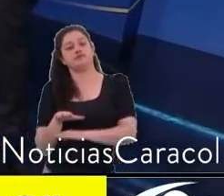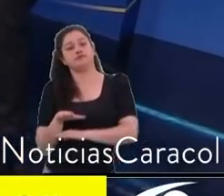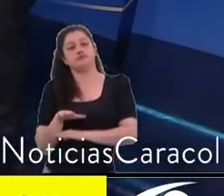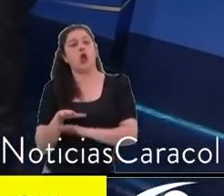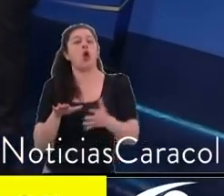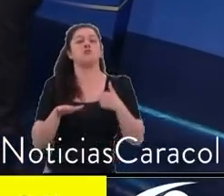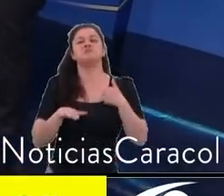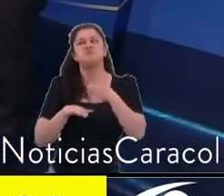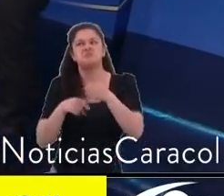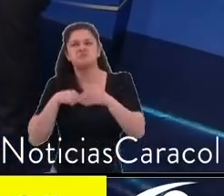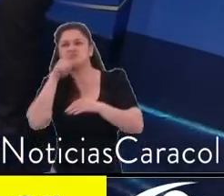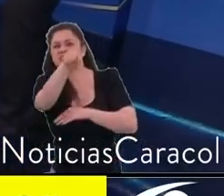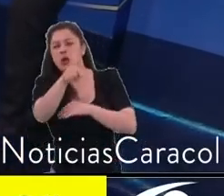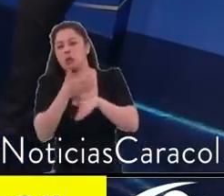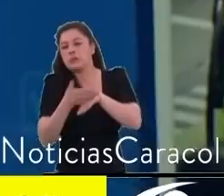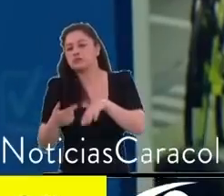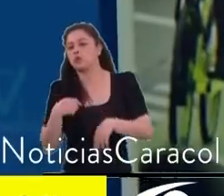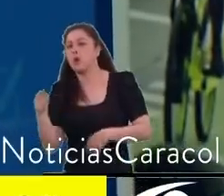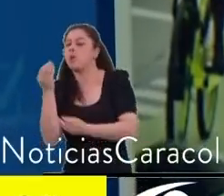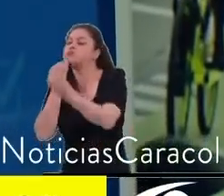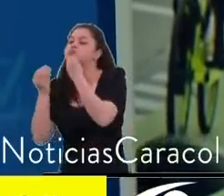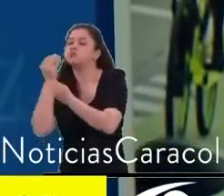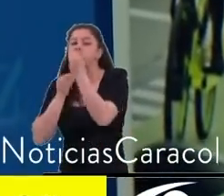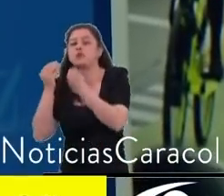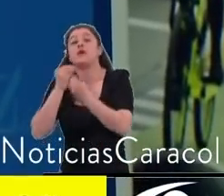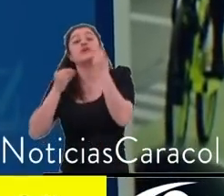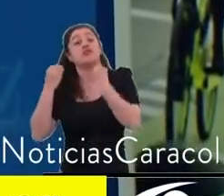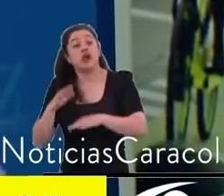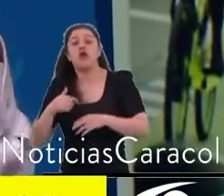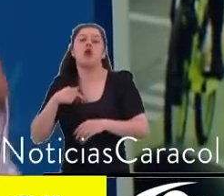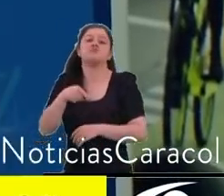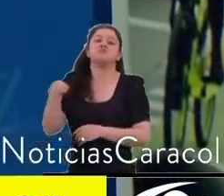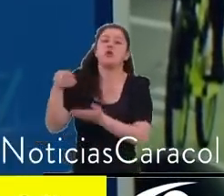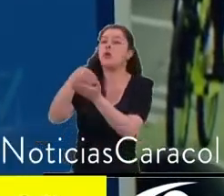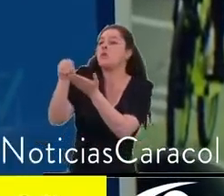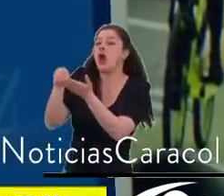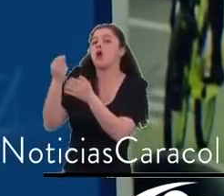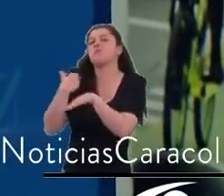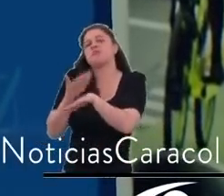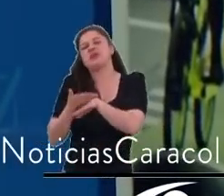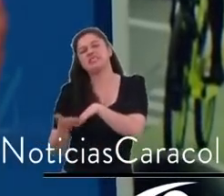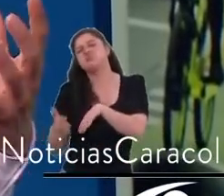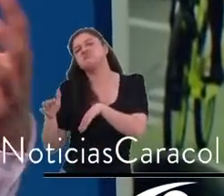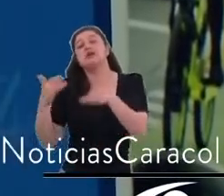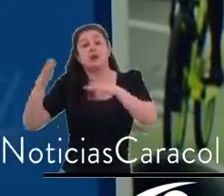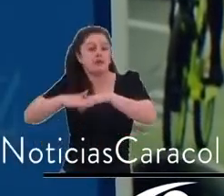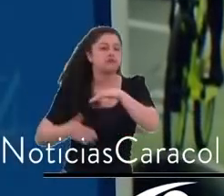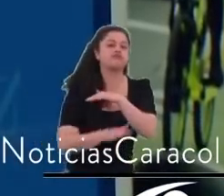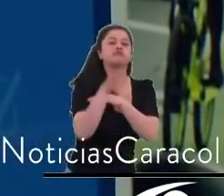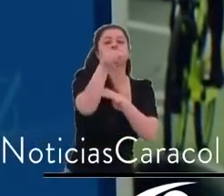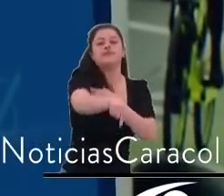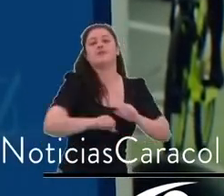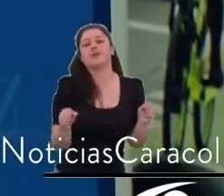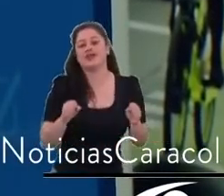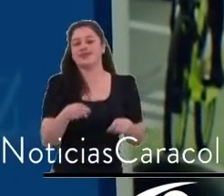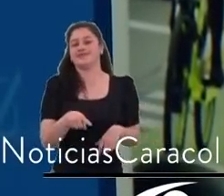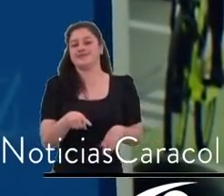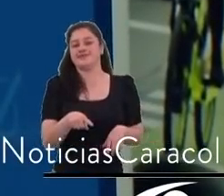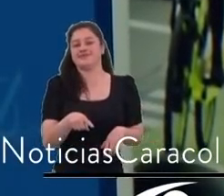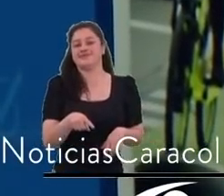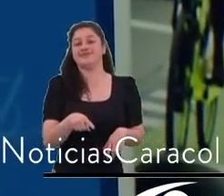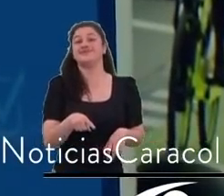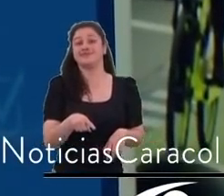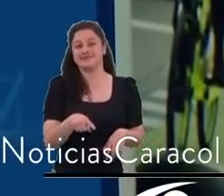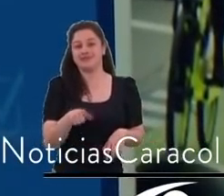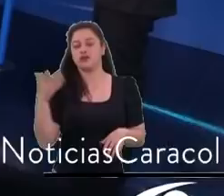en la piscina hasta el último momentico, los niños. Sí, La gente dice, almuerzo y me voy. Por eso es que se arma el trancón al ingreso, porque todo